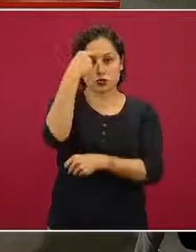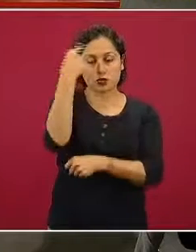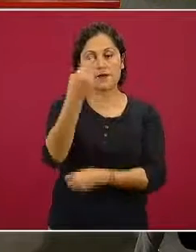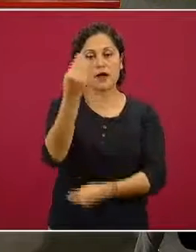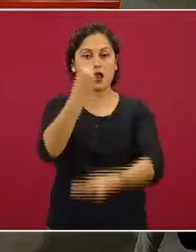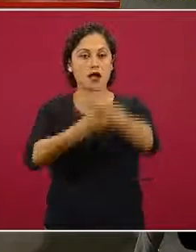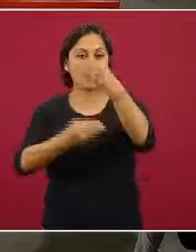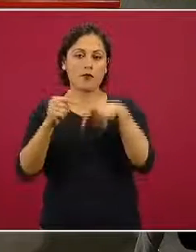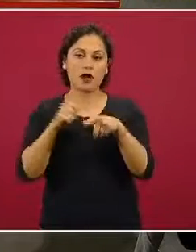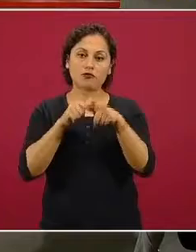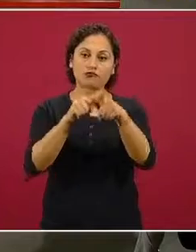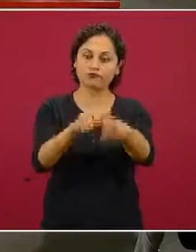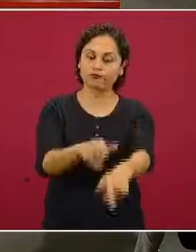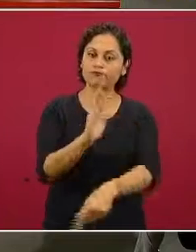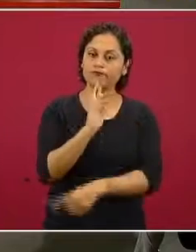favor